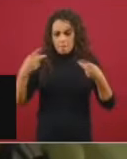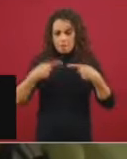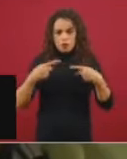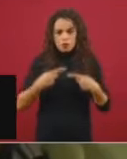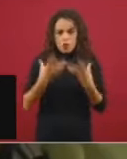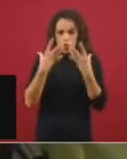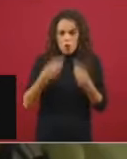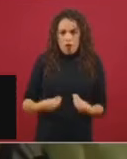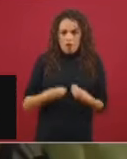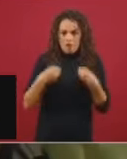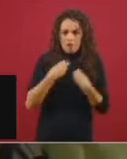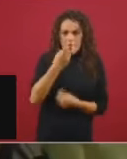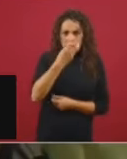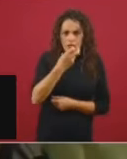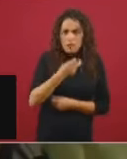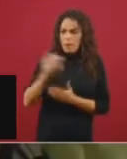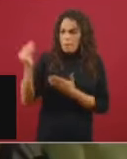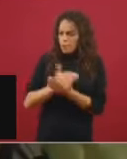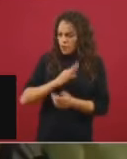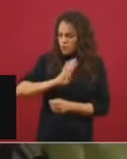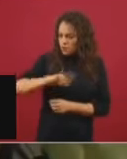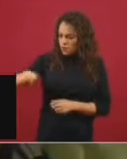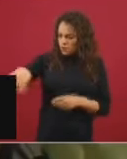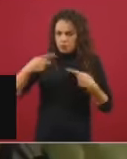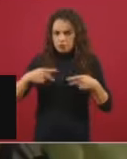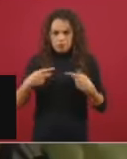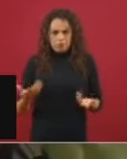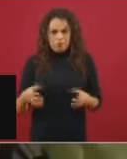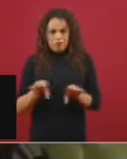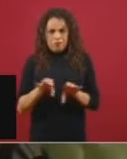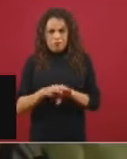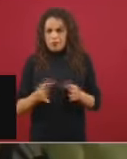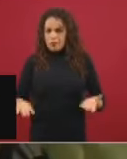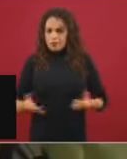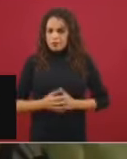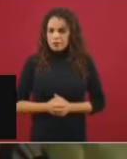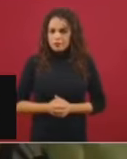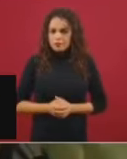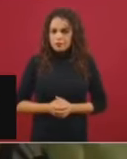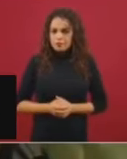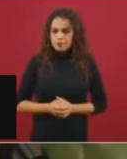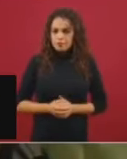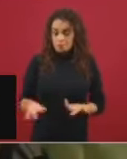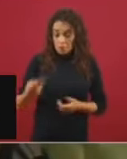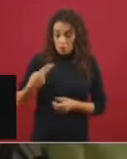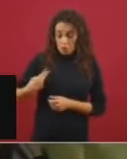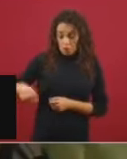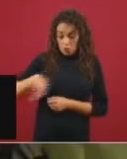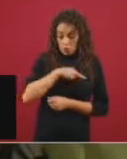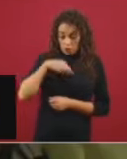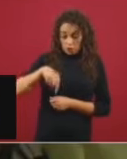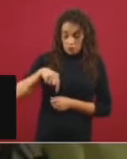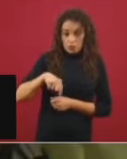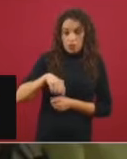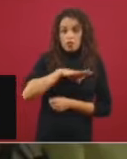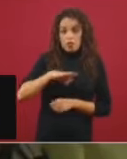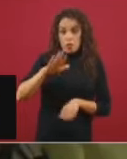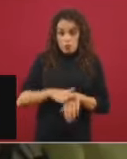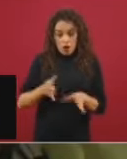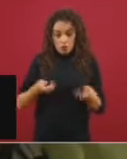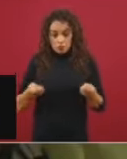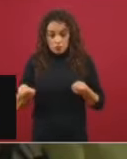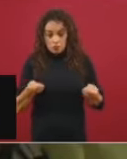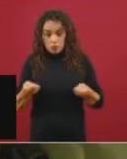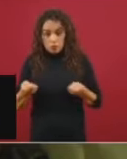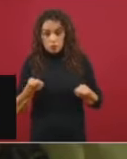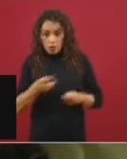¿Cómo es esto posible? Dado que parece ser que nosotros, en teoría, deberíamos tener una capacidad de manejo de este tipo de